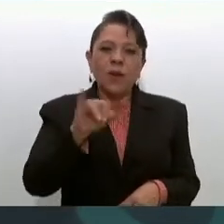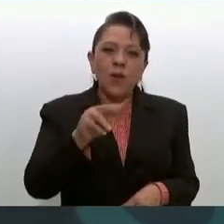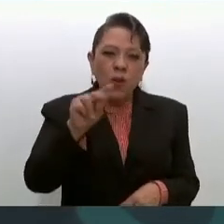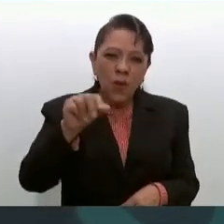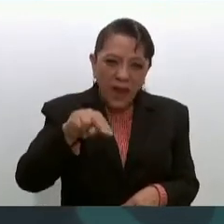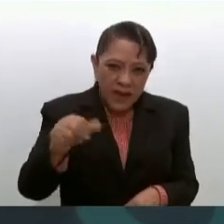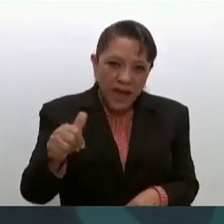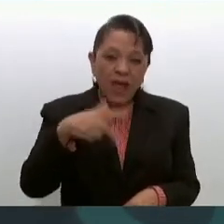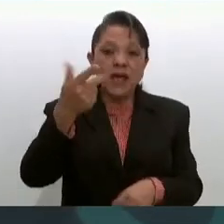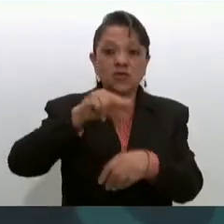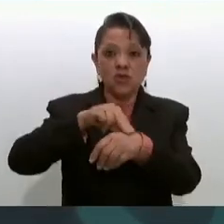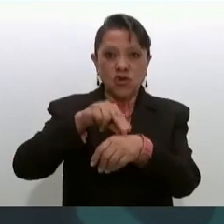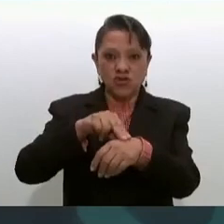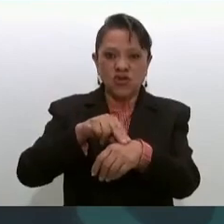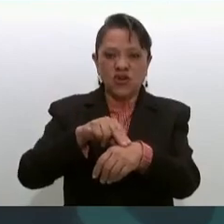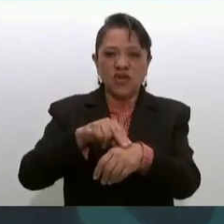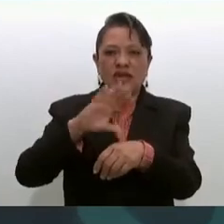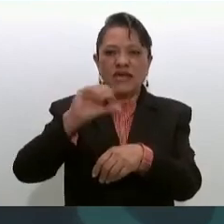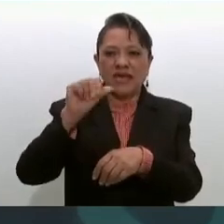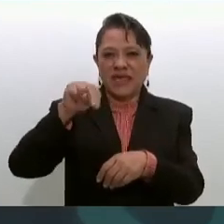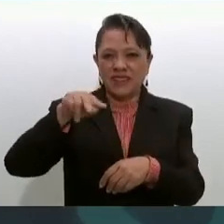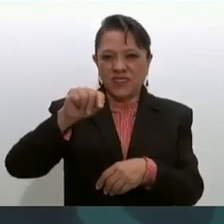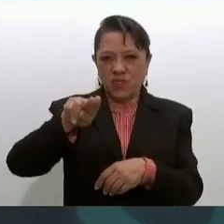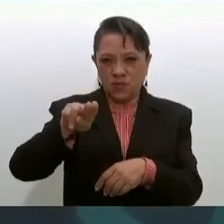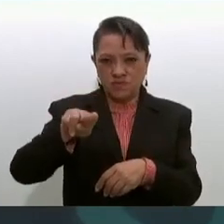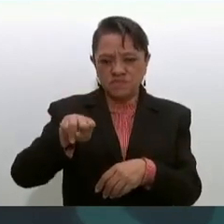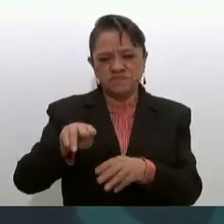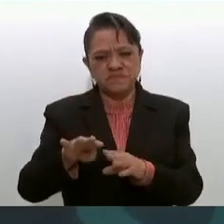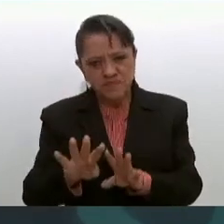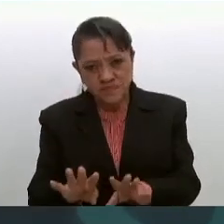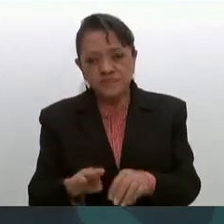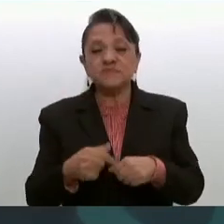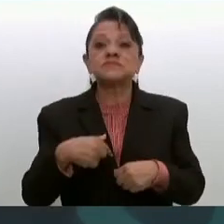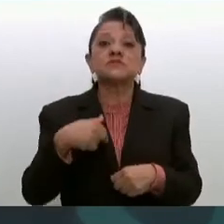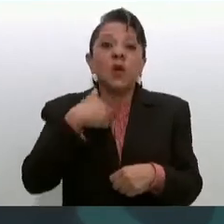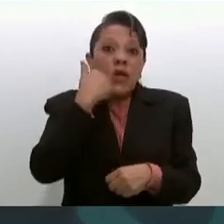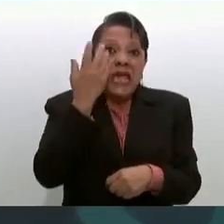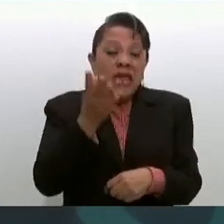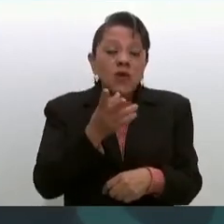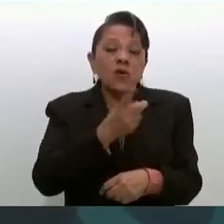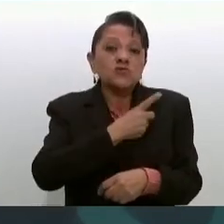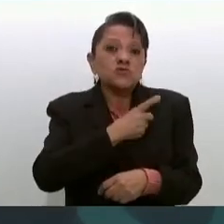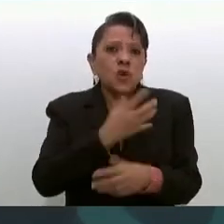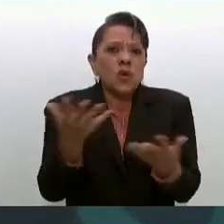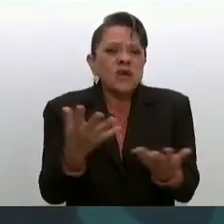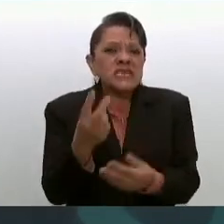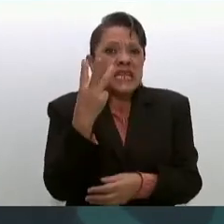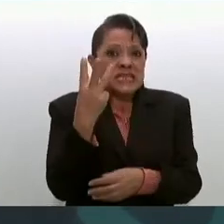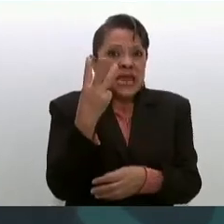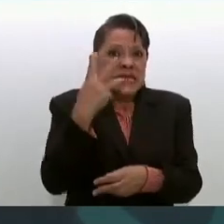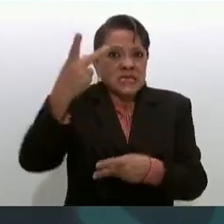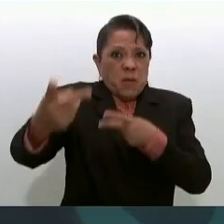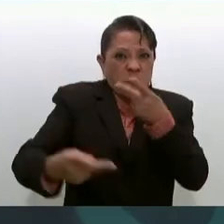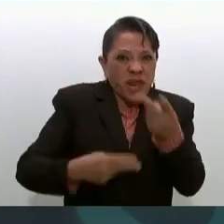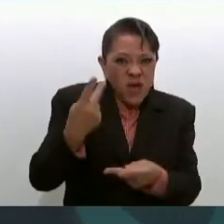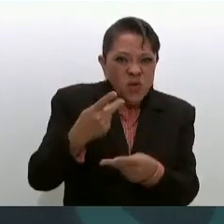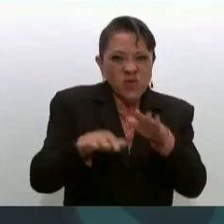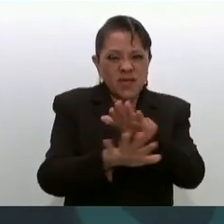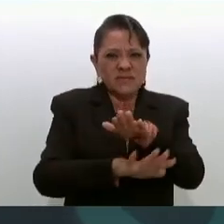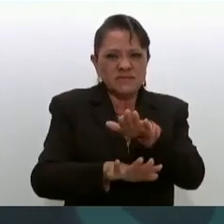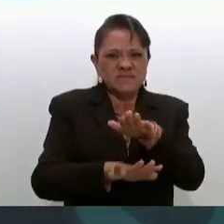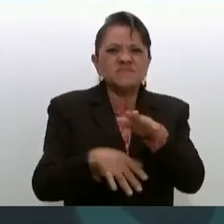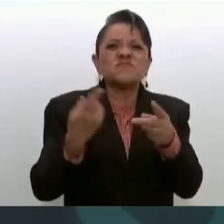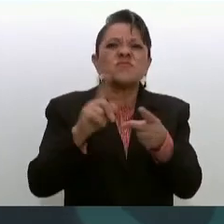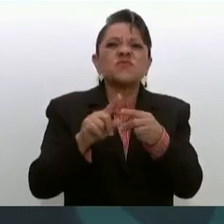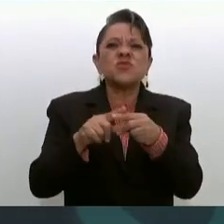quisiera simplemente que hiciéramos tres preguntas fundamentales de dónde veníamos hasta llegar al día de hoy